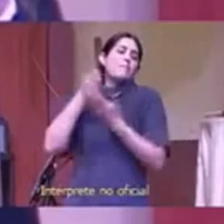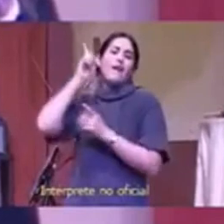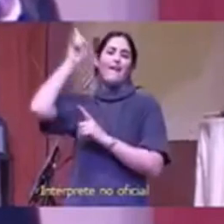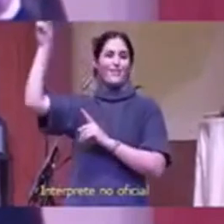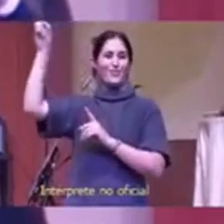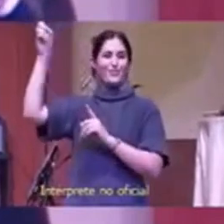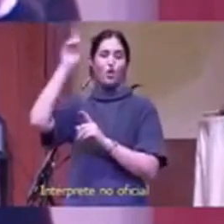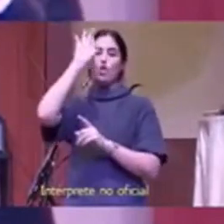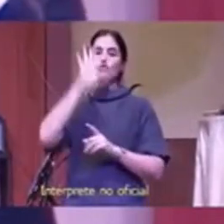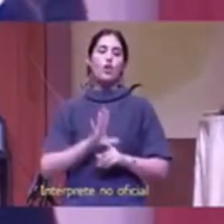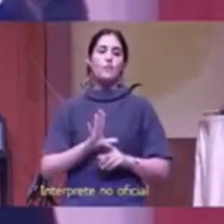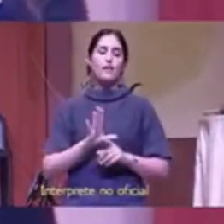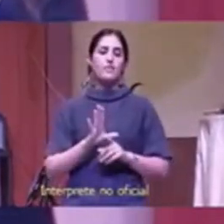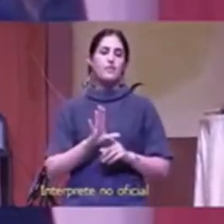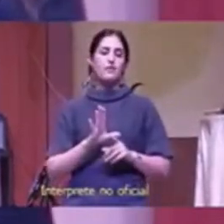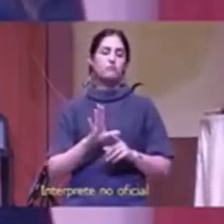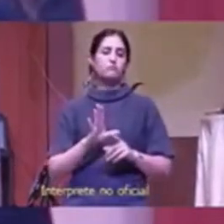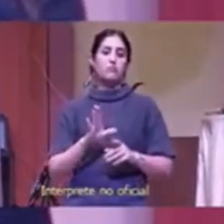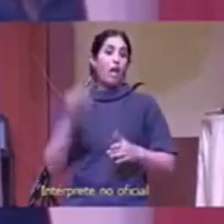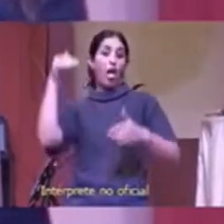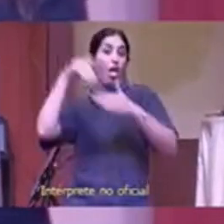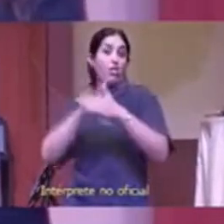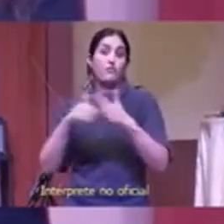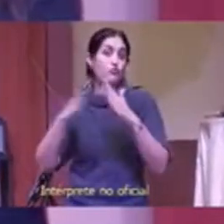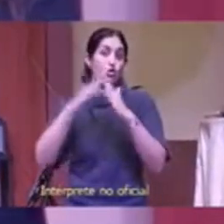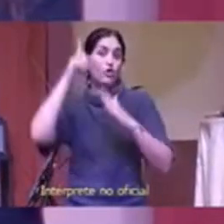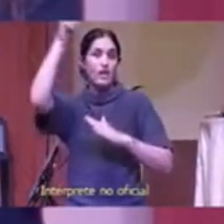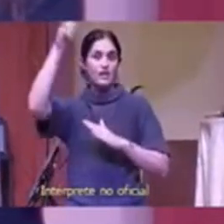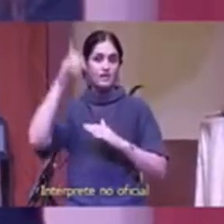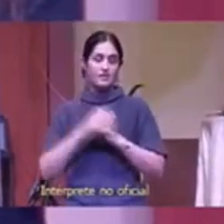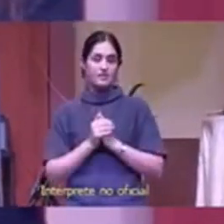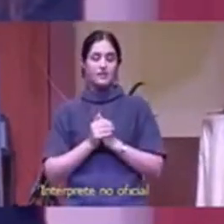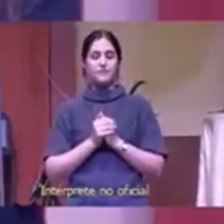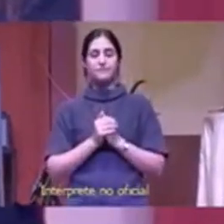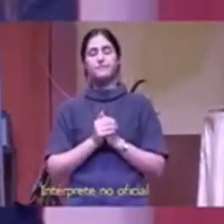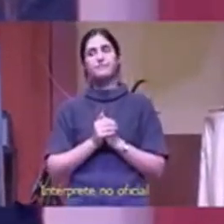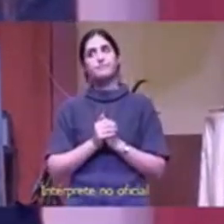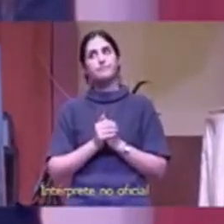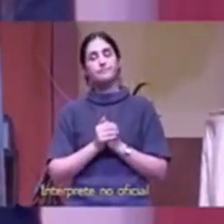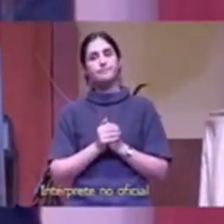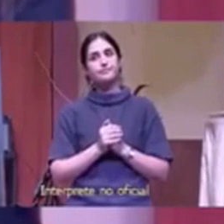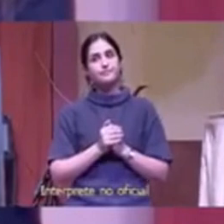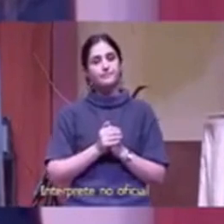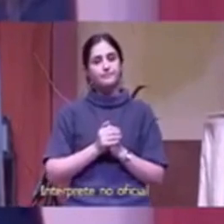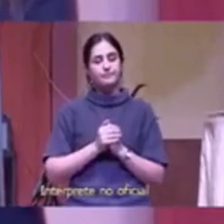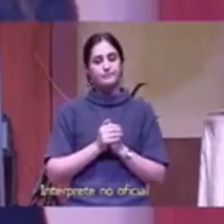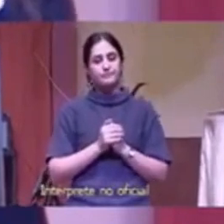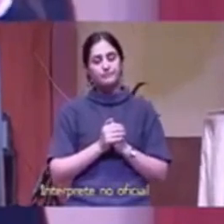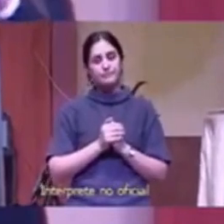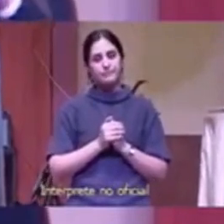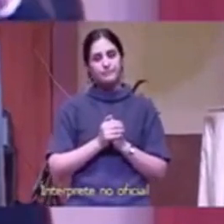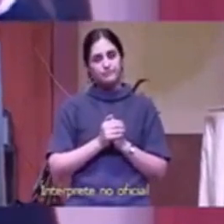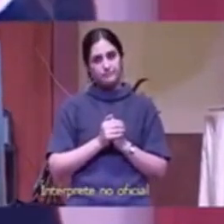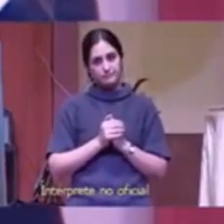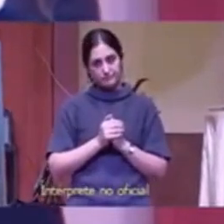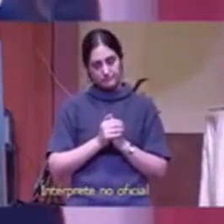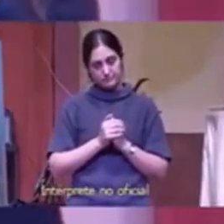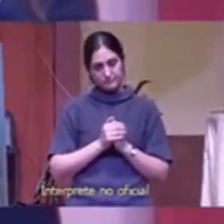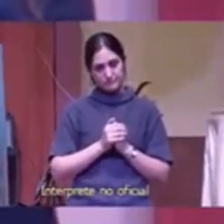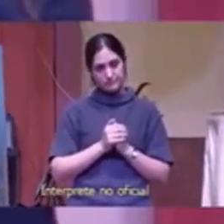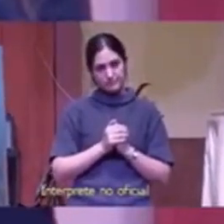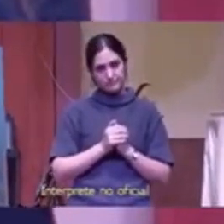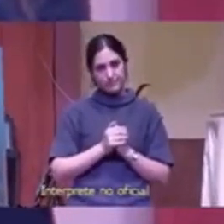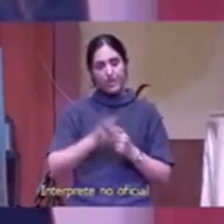esos llamados son importantes son nombrados en la iglesia y no tenemos que